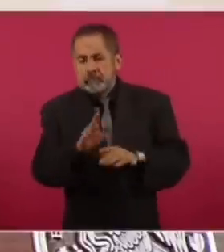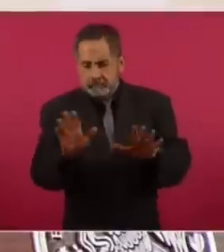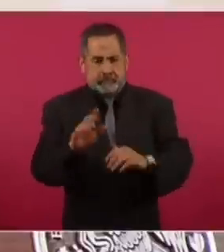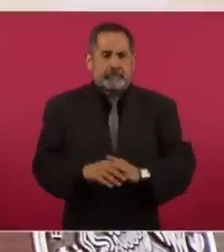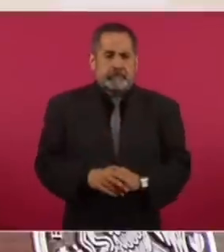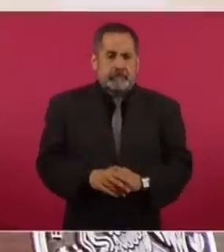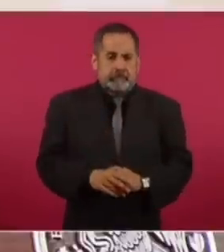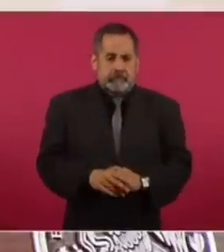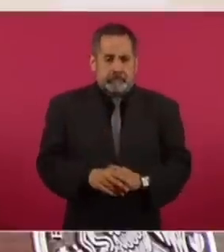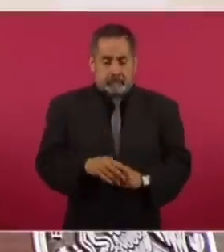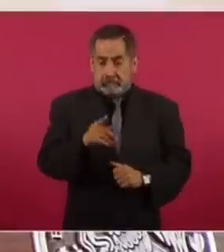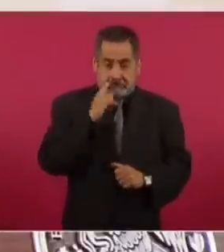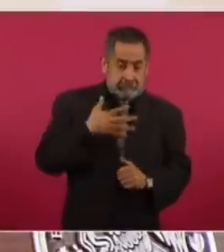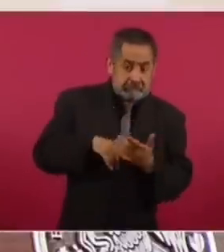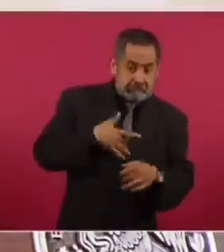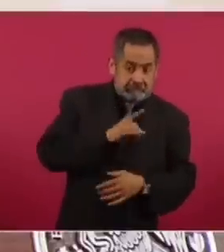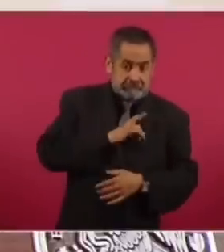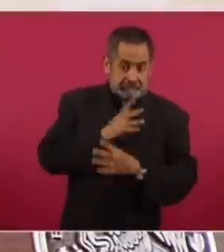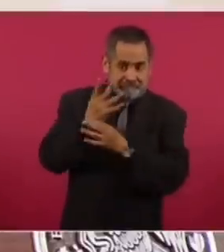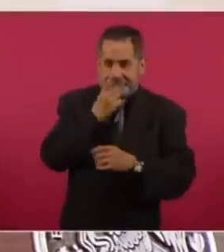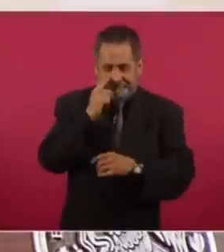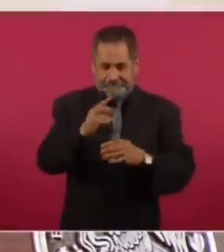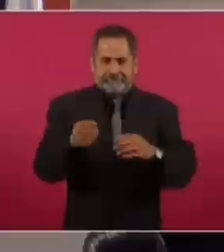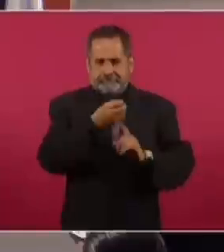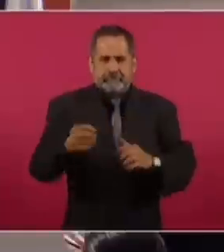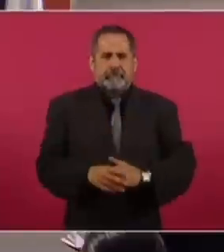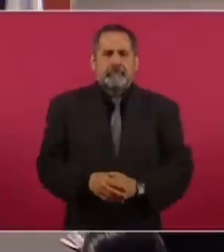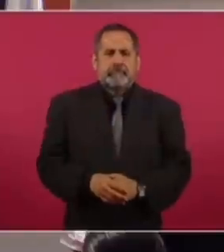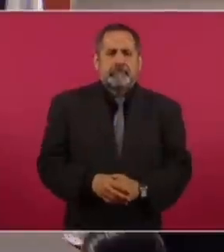Pero lo que voy es cuando dice, me diste miedo. Esto.